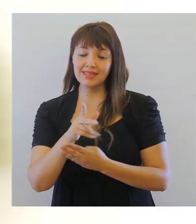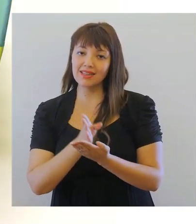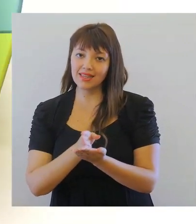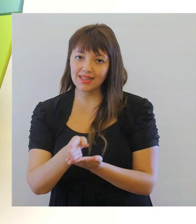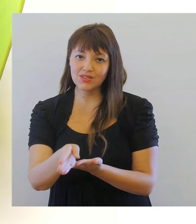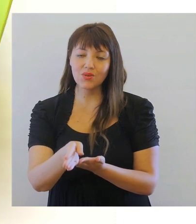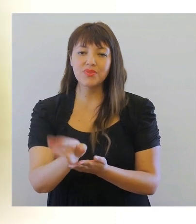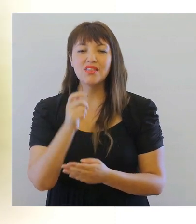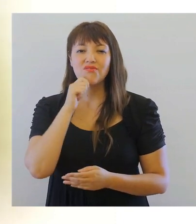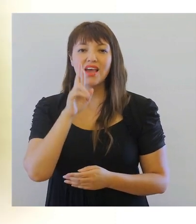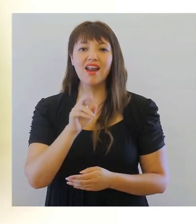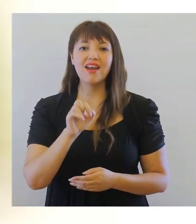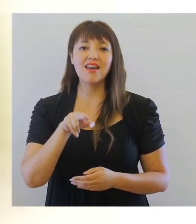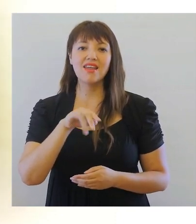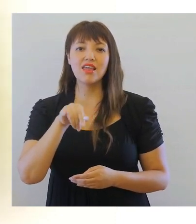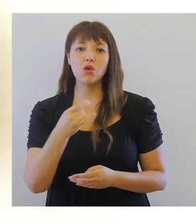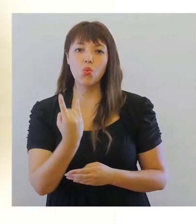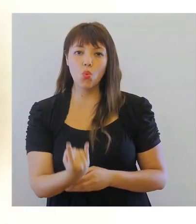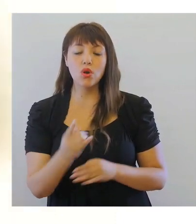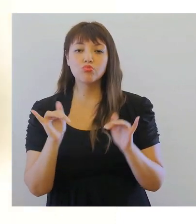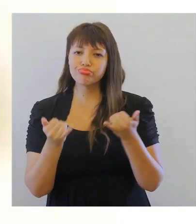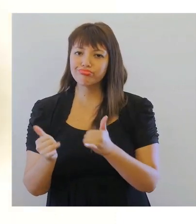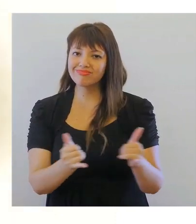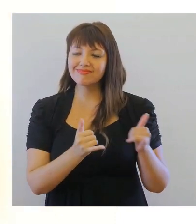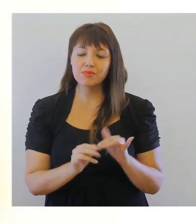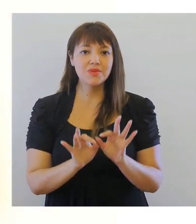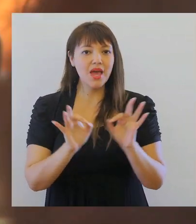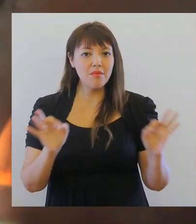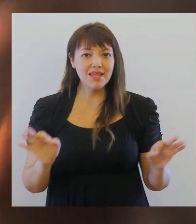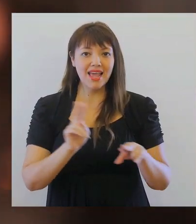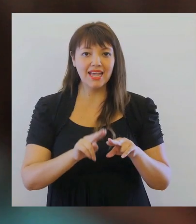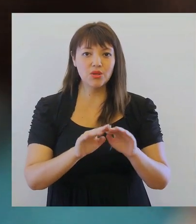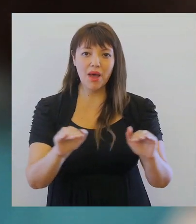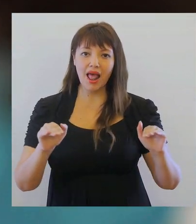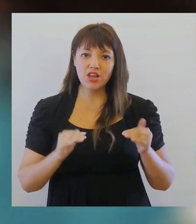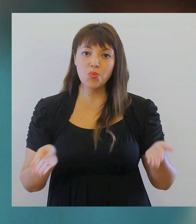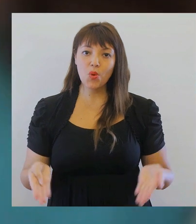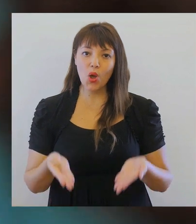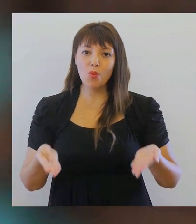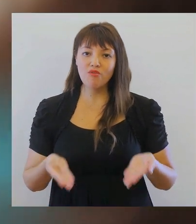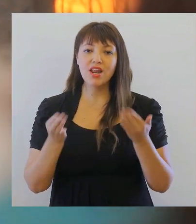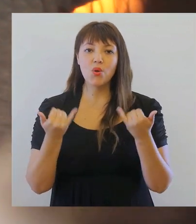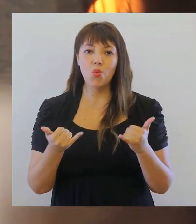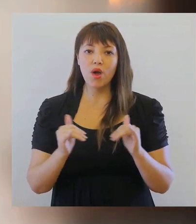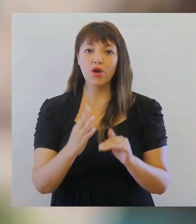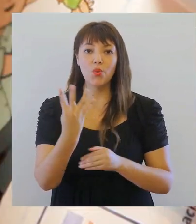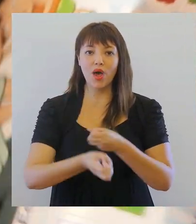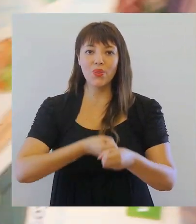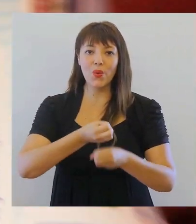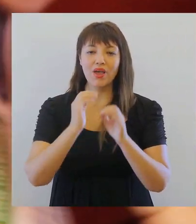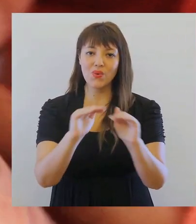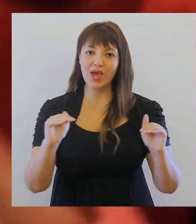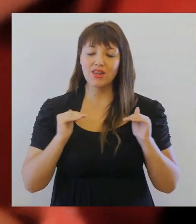¿Qué es un RINJU? Es un Rincón de Juegos especialmente diseñado para promover el juego en niños y niñas de 4